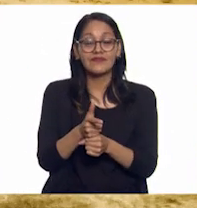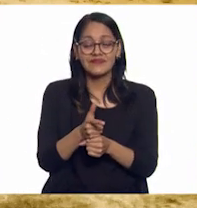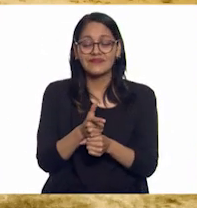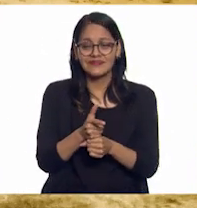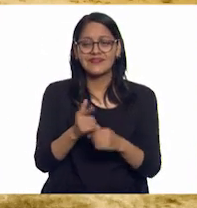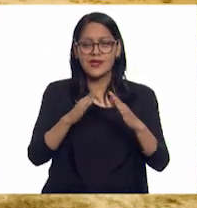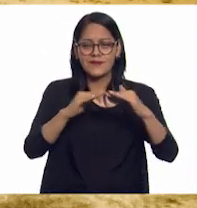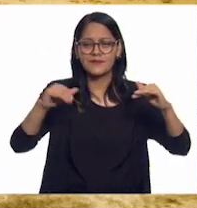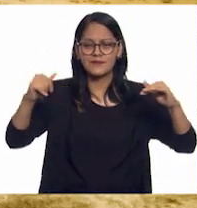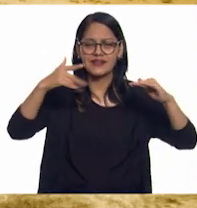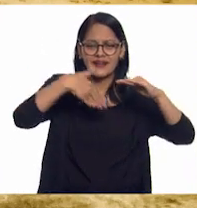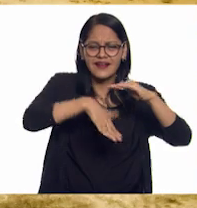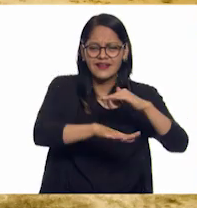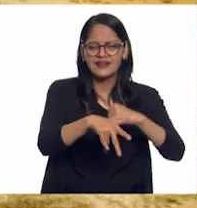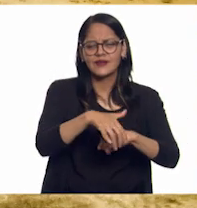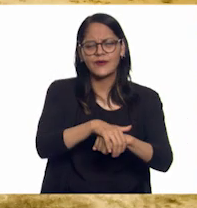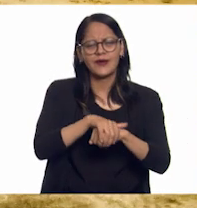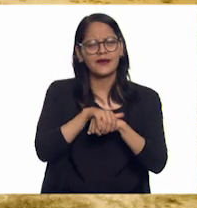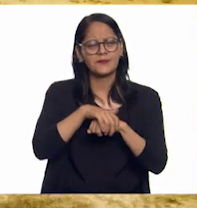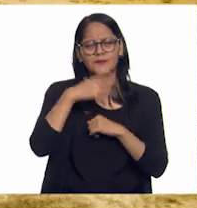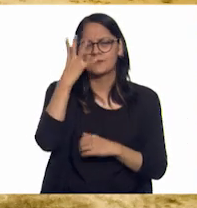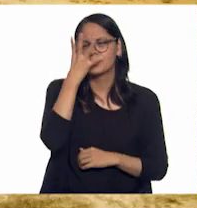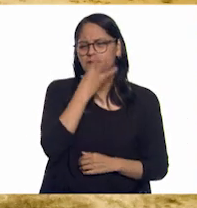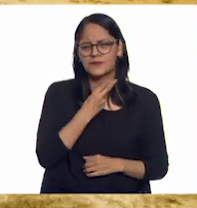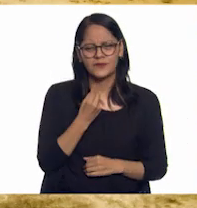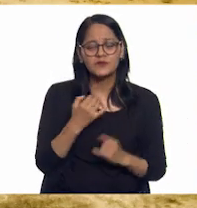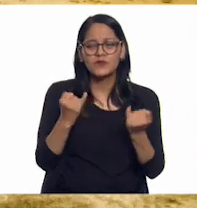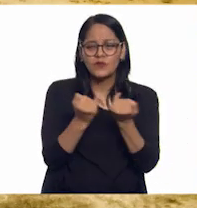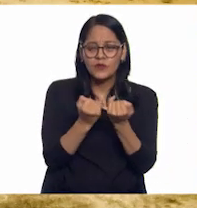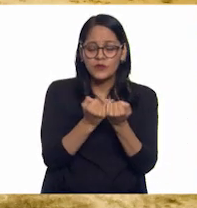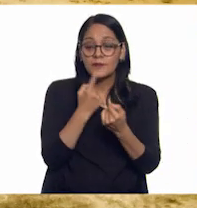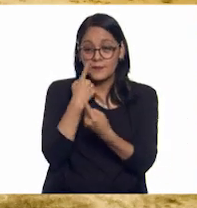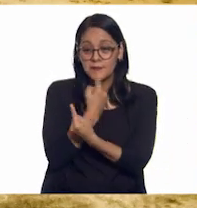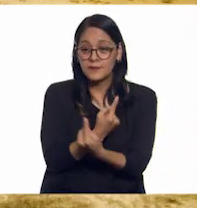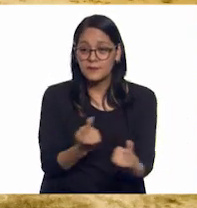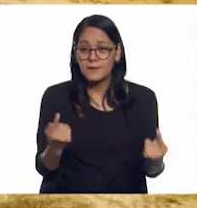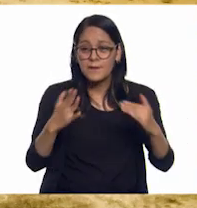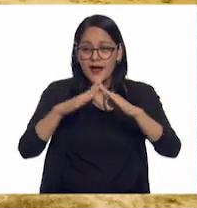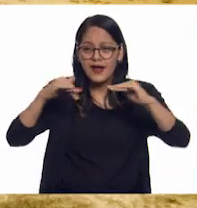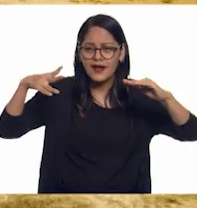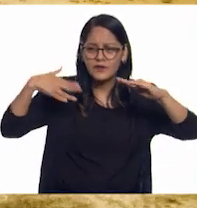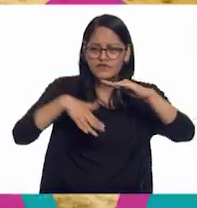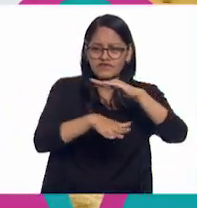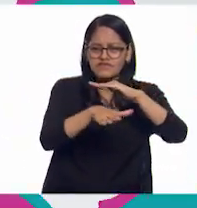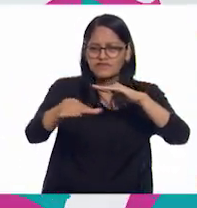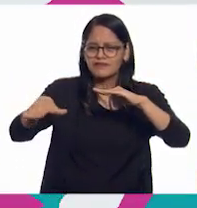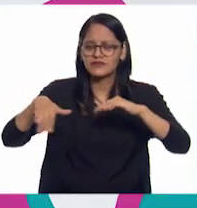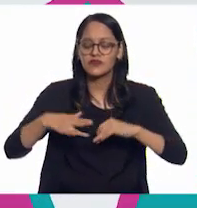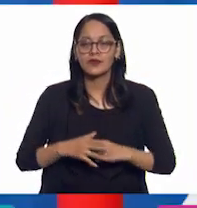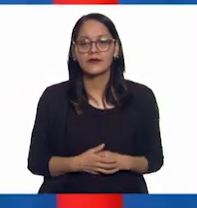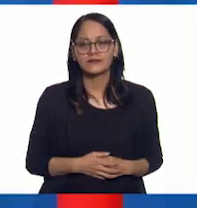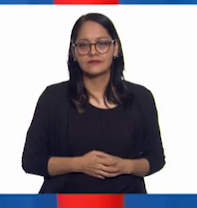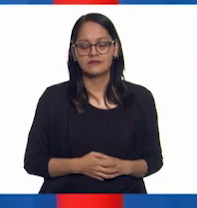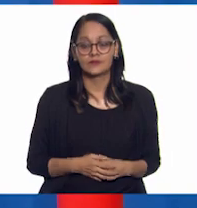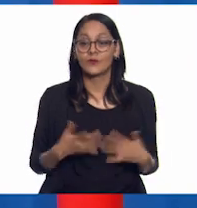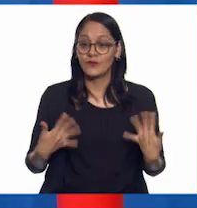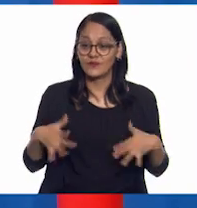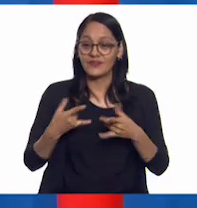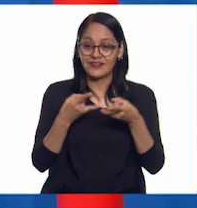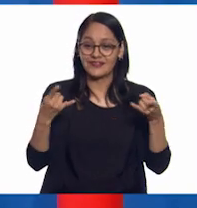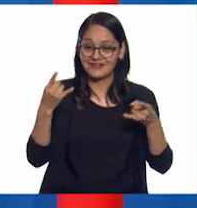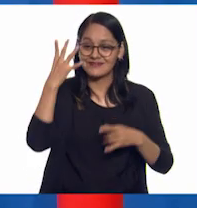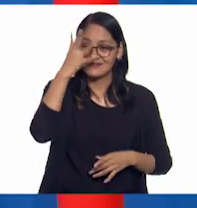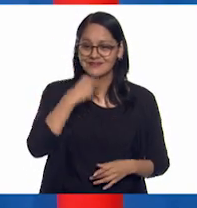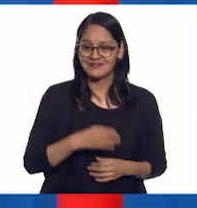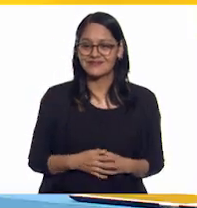tan bellos como las profundidades del inmenso mar. ¡Ah, qué bonita